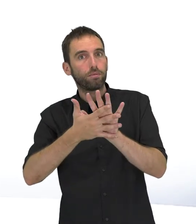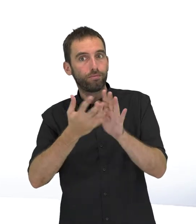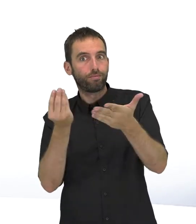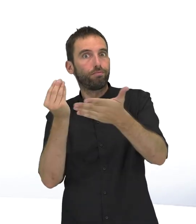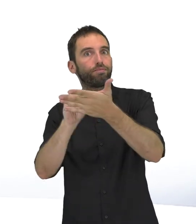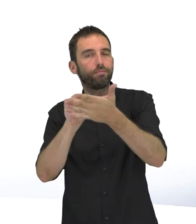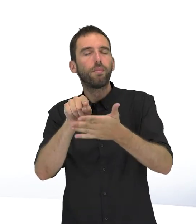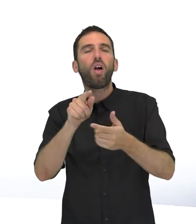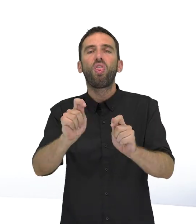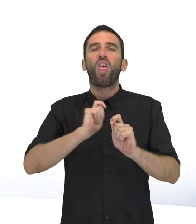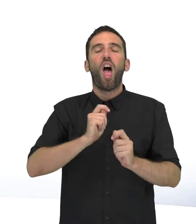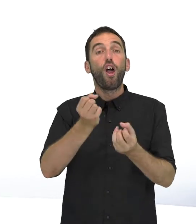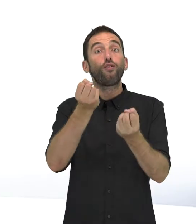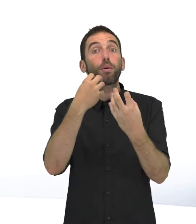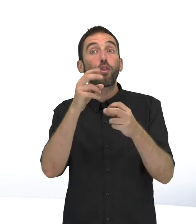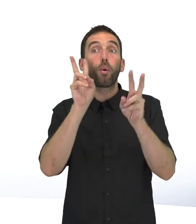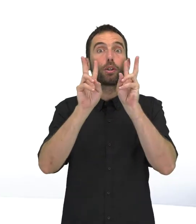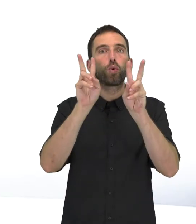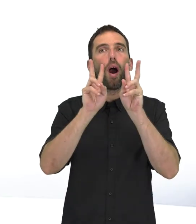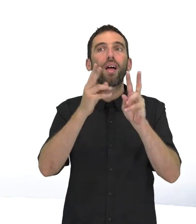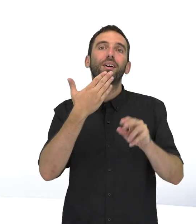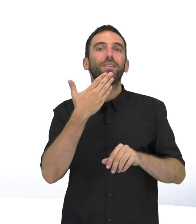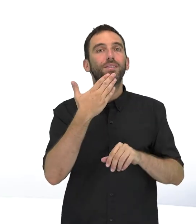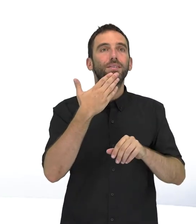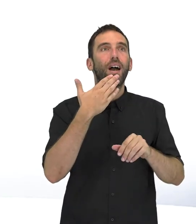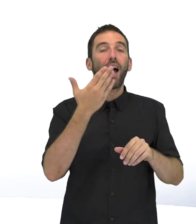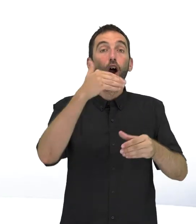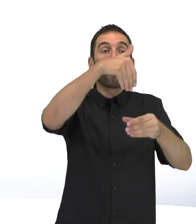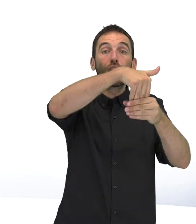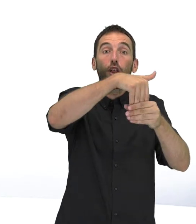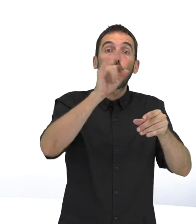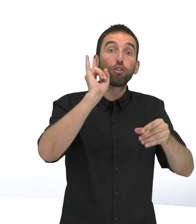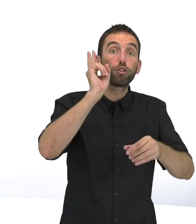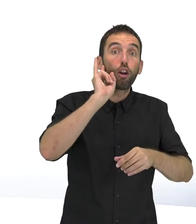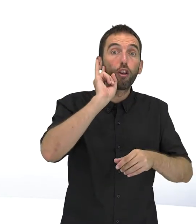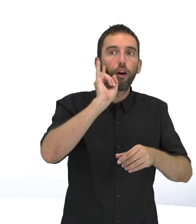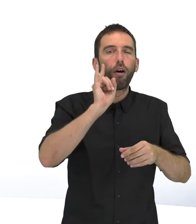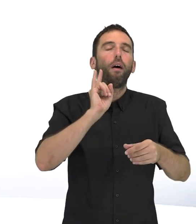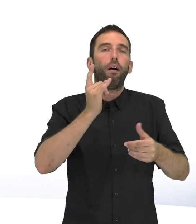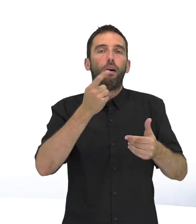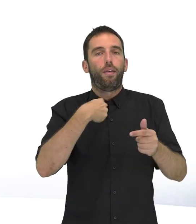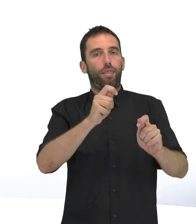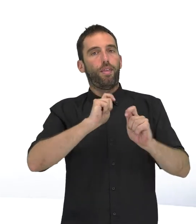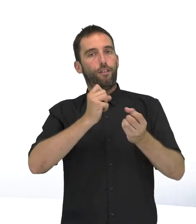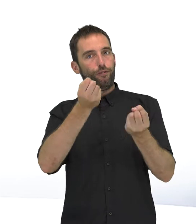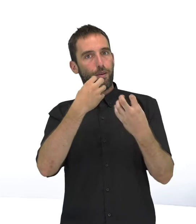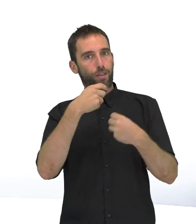o la lengua de signo ofrecen información visual que equivale al contenido sonoro del vídeo y que está sincronizada con él.